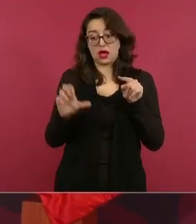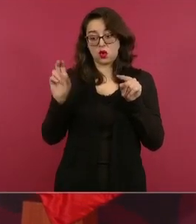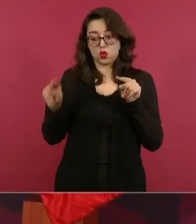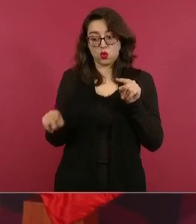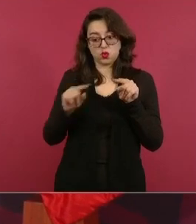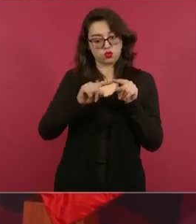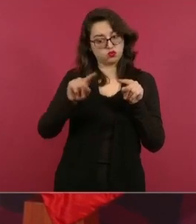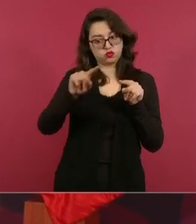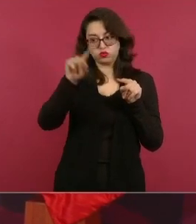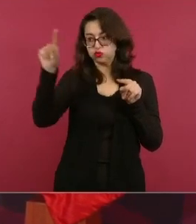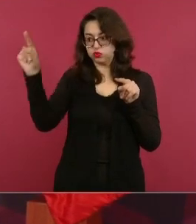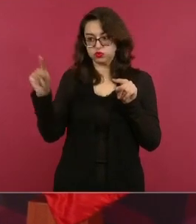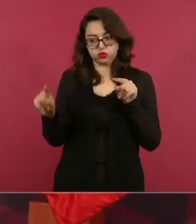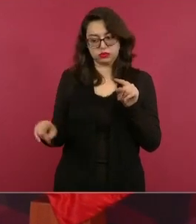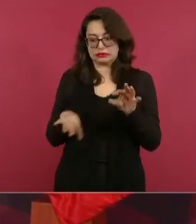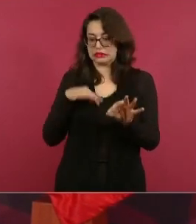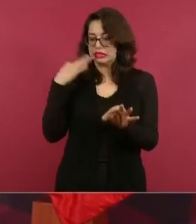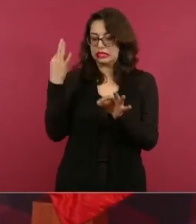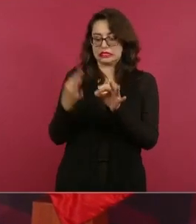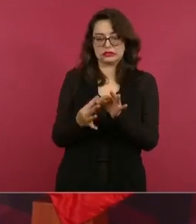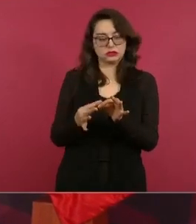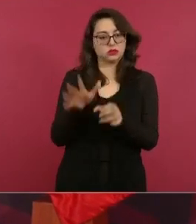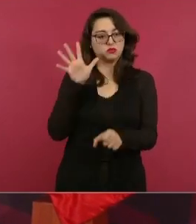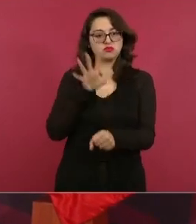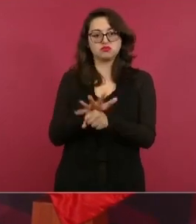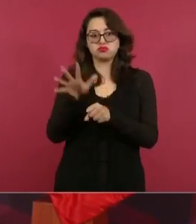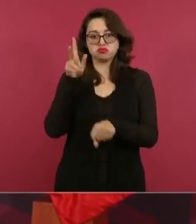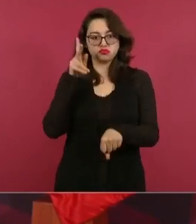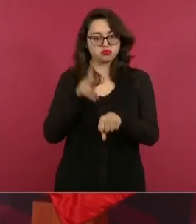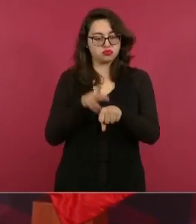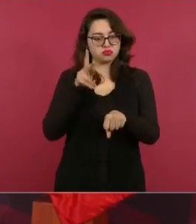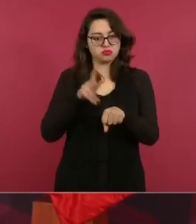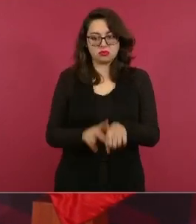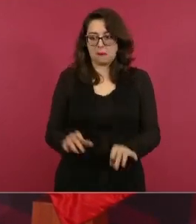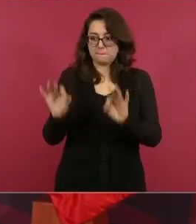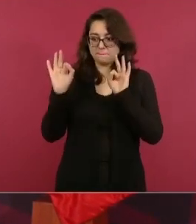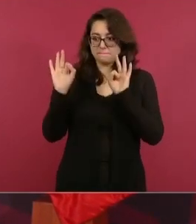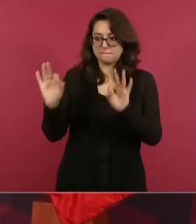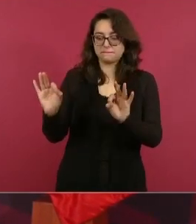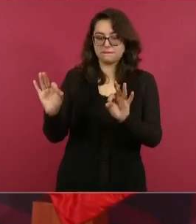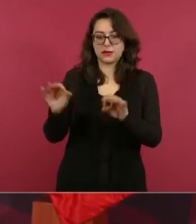ya se llevó toda la piedra todo el balasto